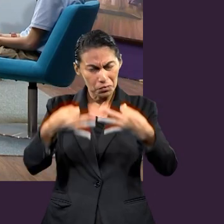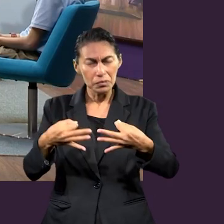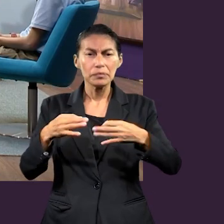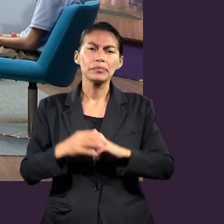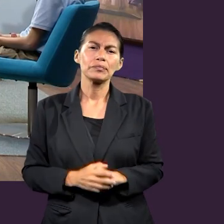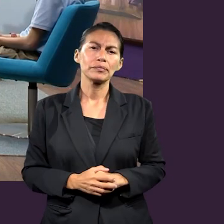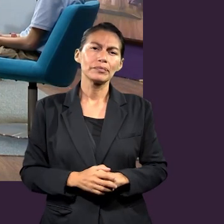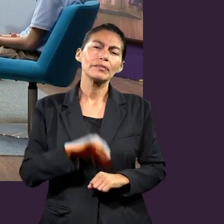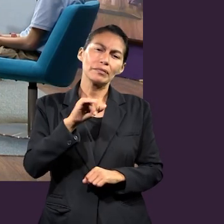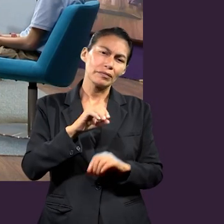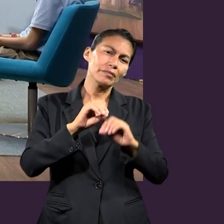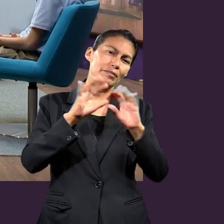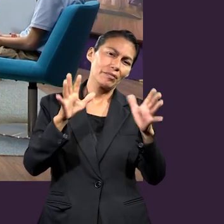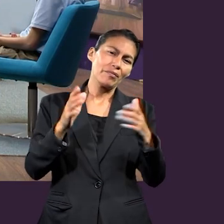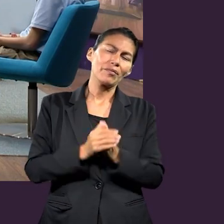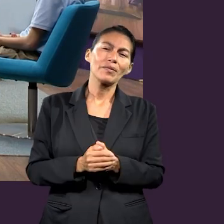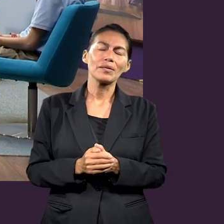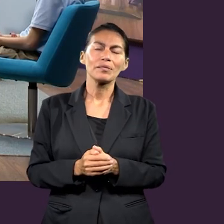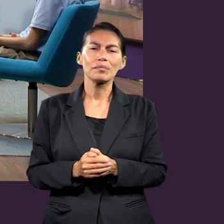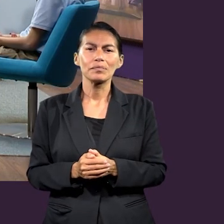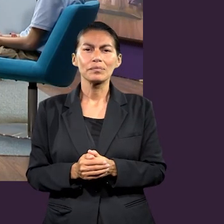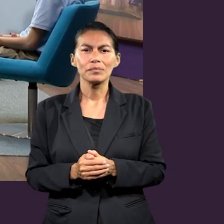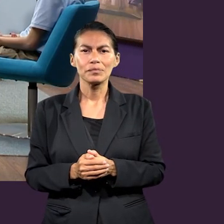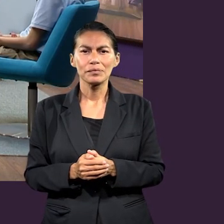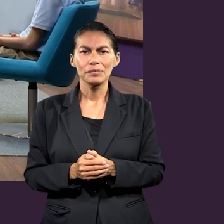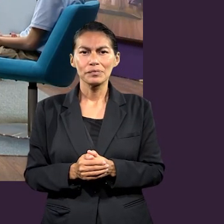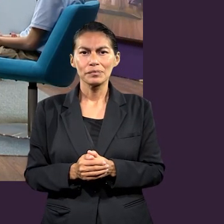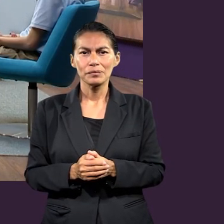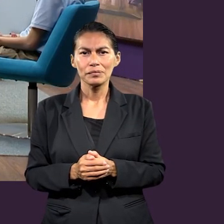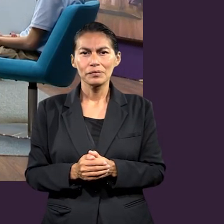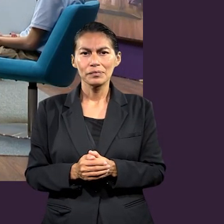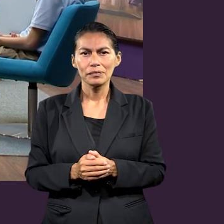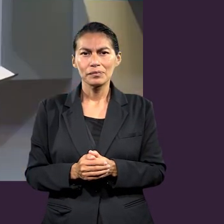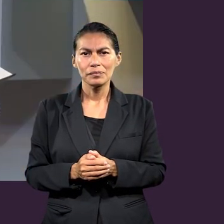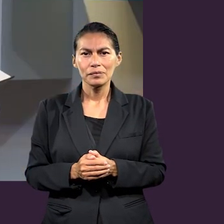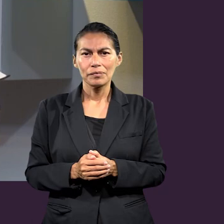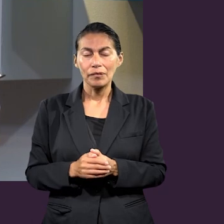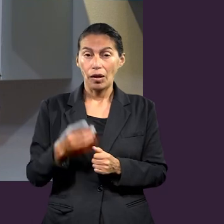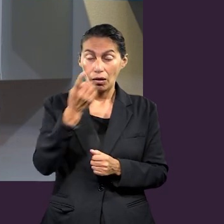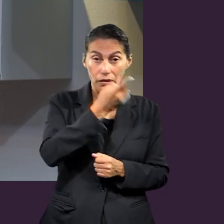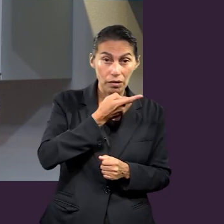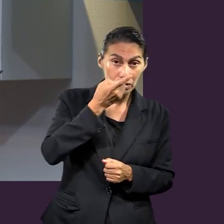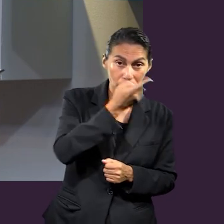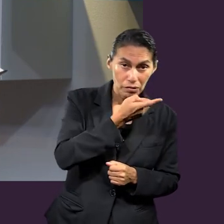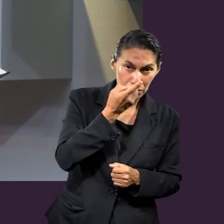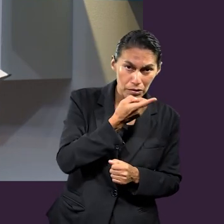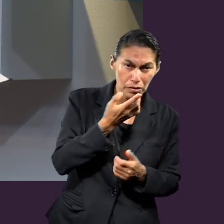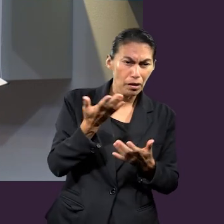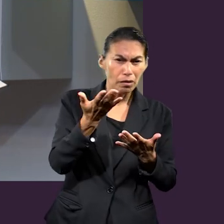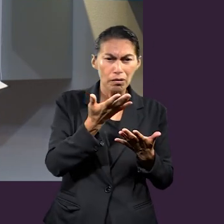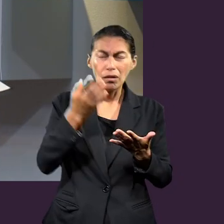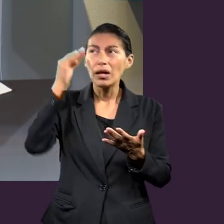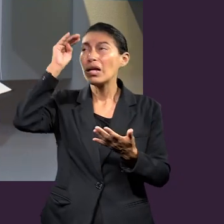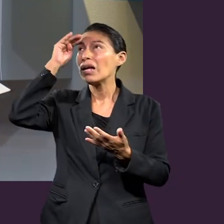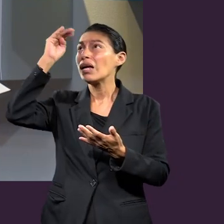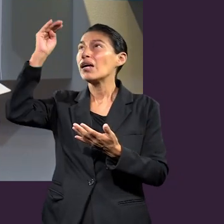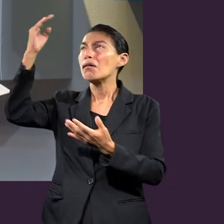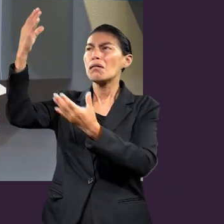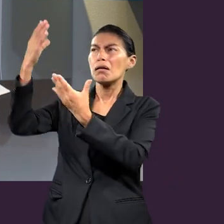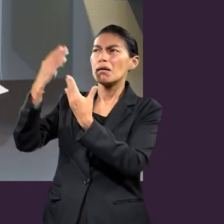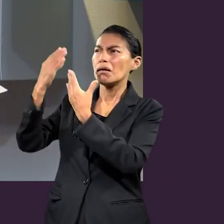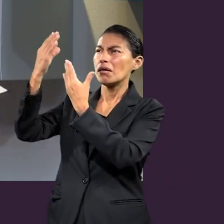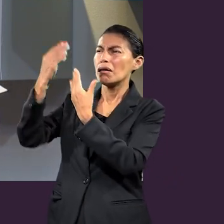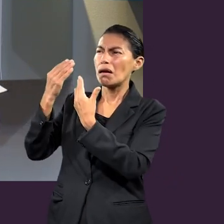como mencionabas, y también debe haber una disciplina